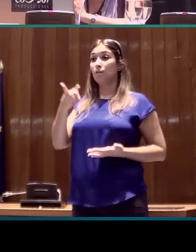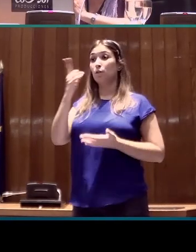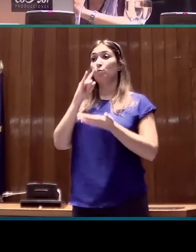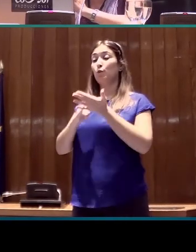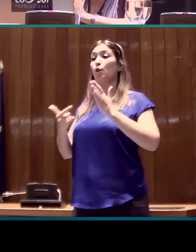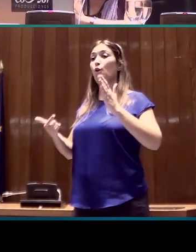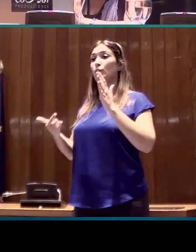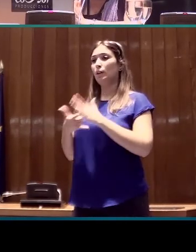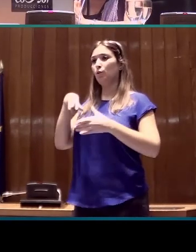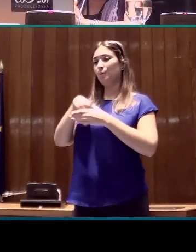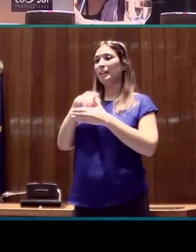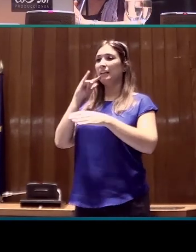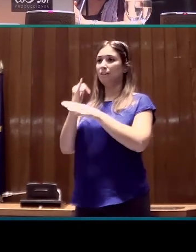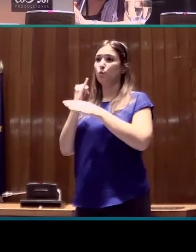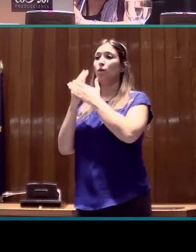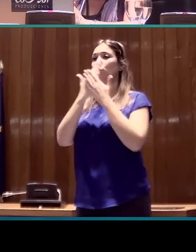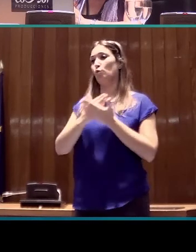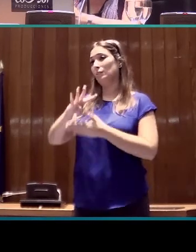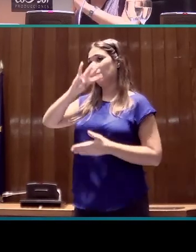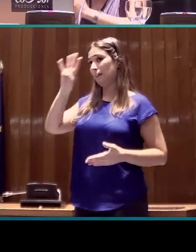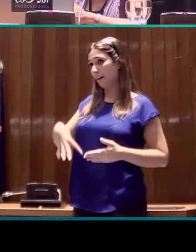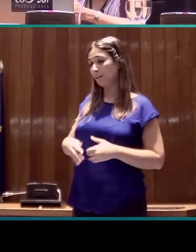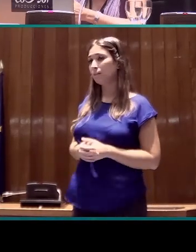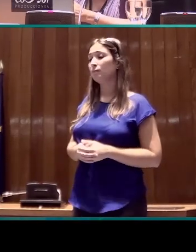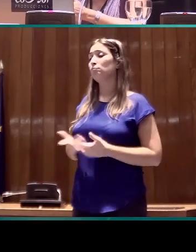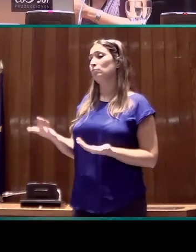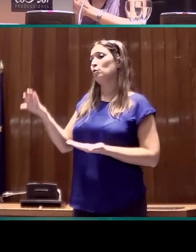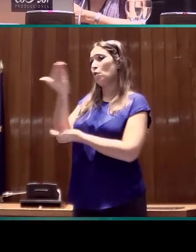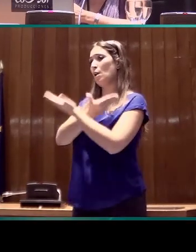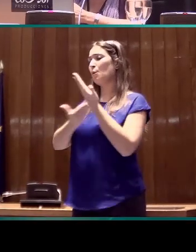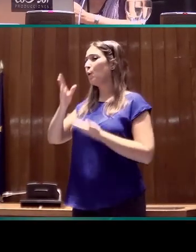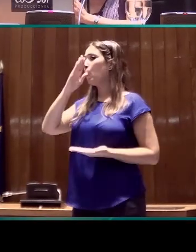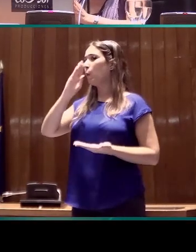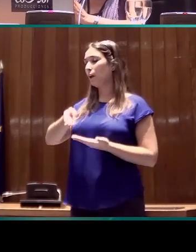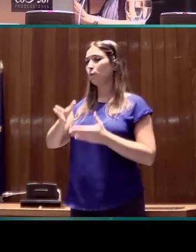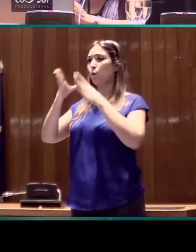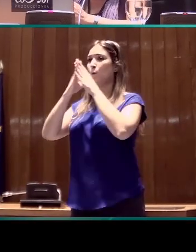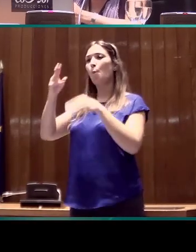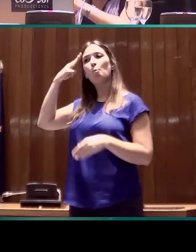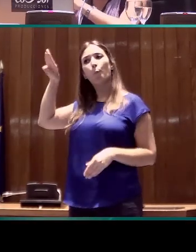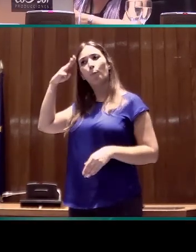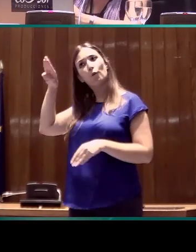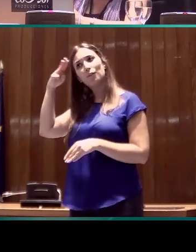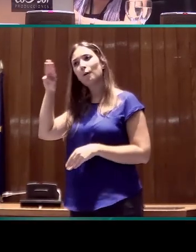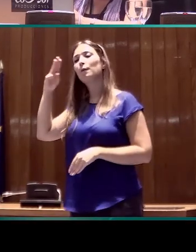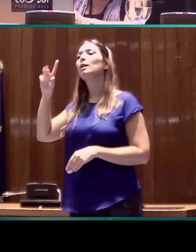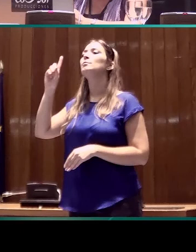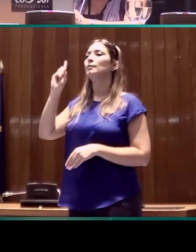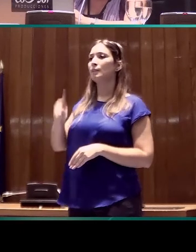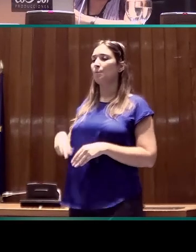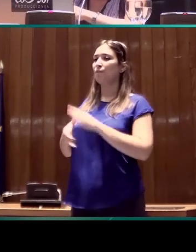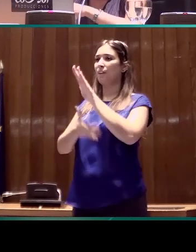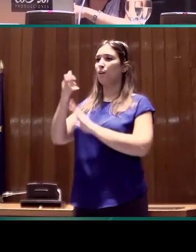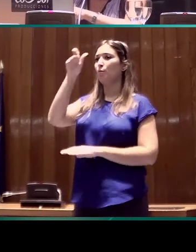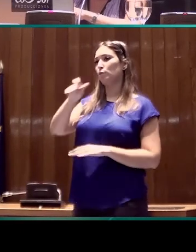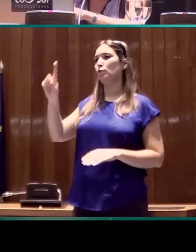llevando a cabo desde el Instituto de Estudios Catalans con la colaboración directa de la Universitat Pompeu Fabra y de la Federación de